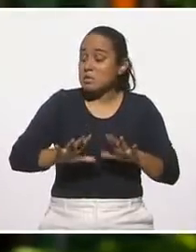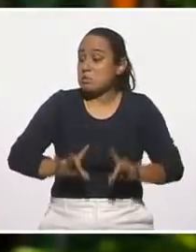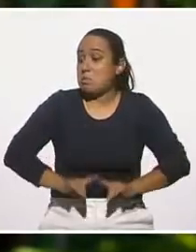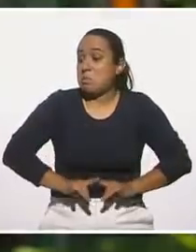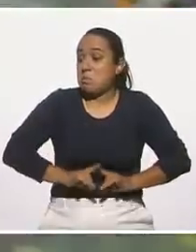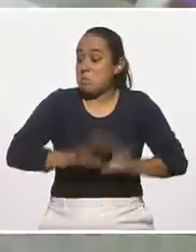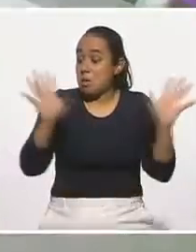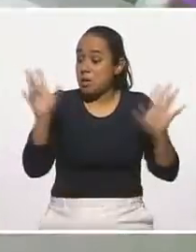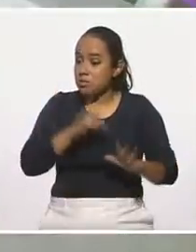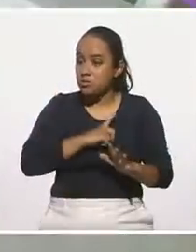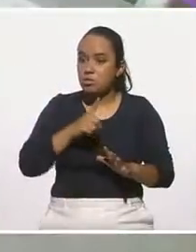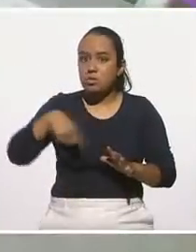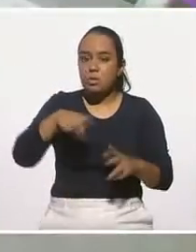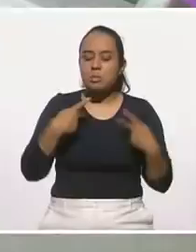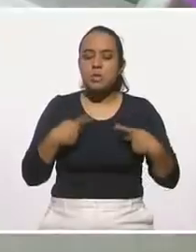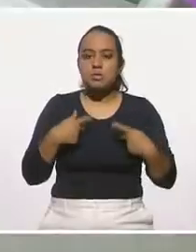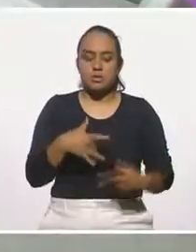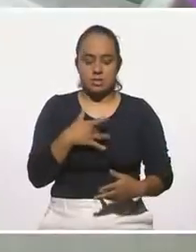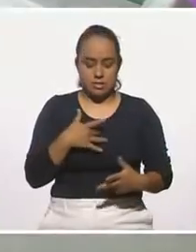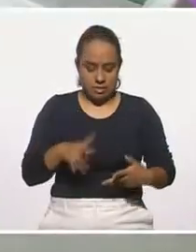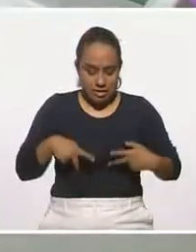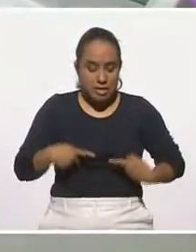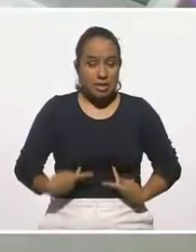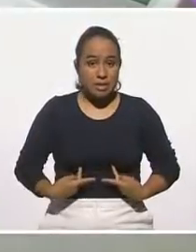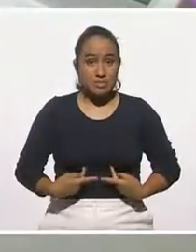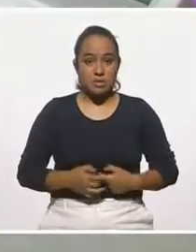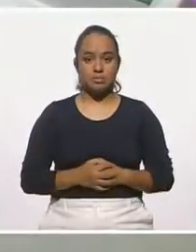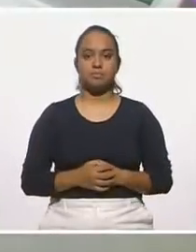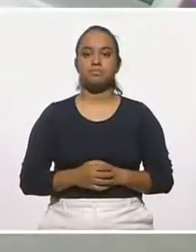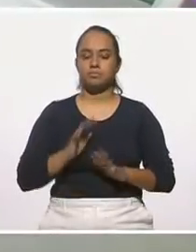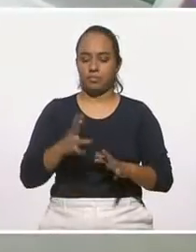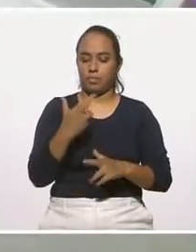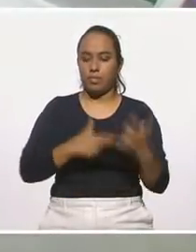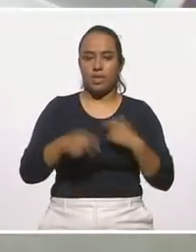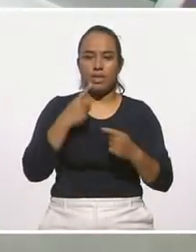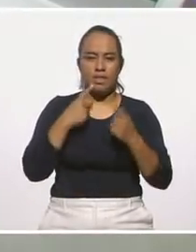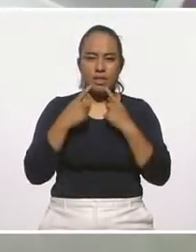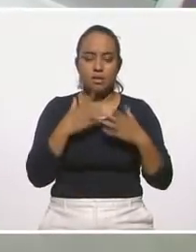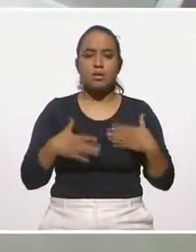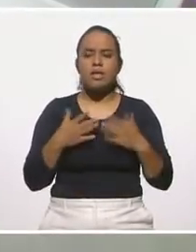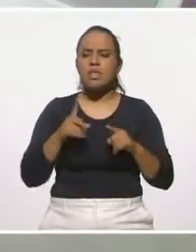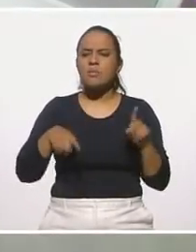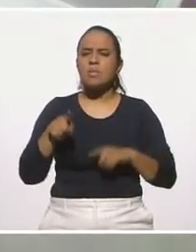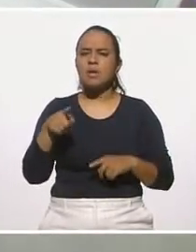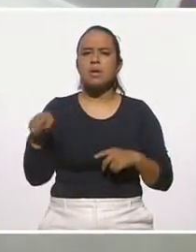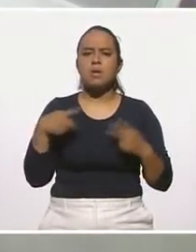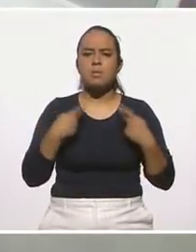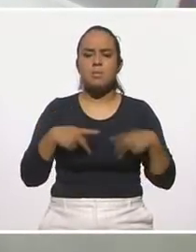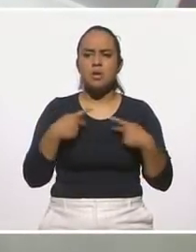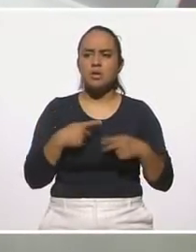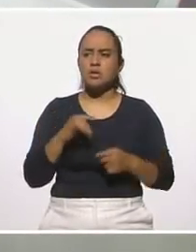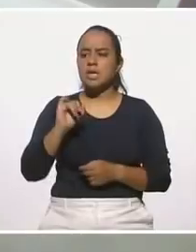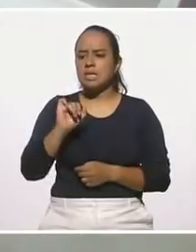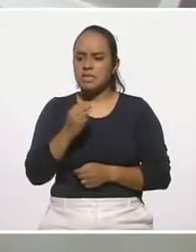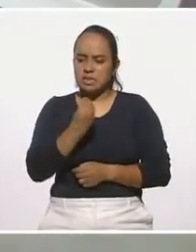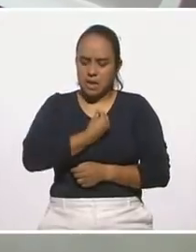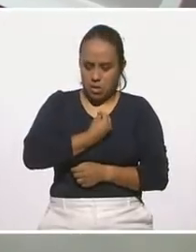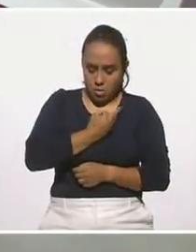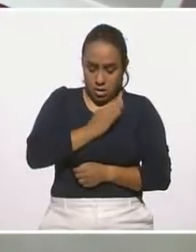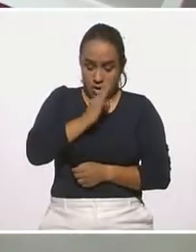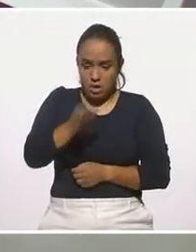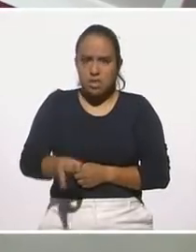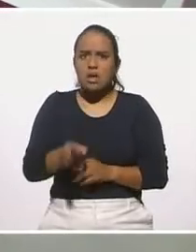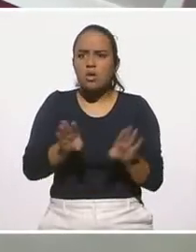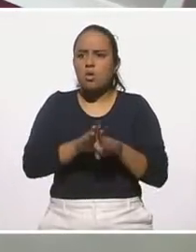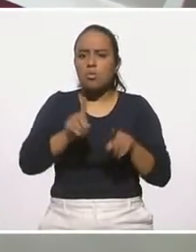esta. Bien, regresamos a Diálogos en Confianza y preguntamos de qué depende que una persona sea resiliente. Fernando,